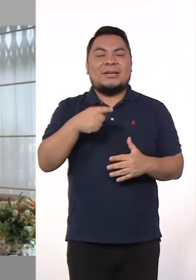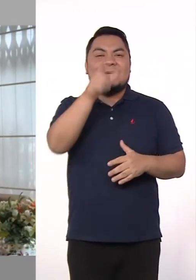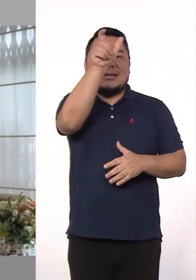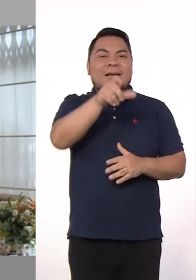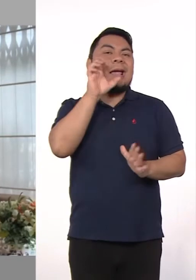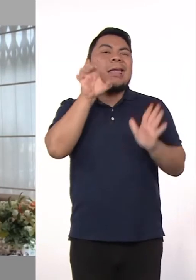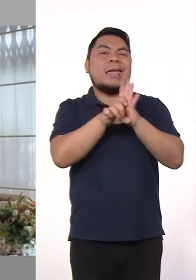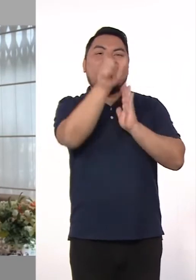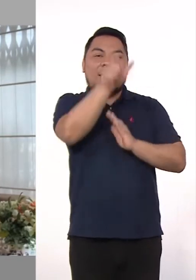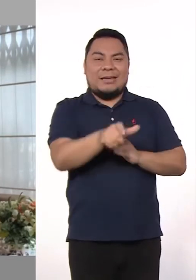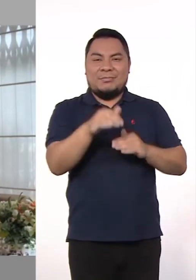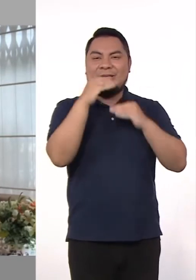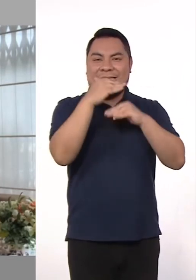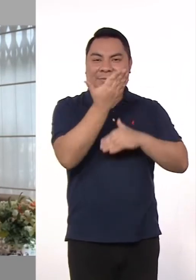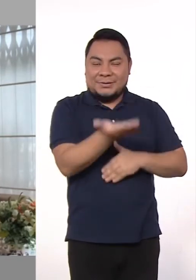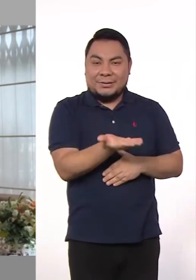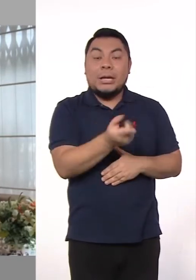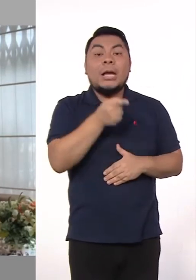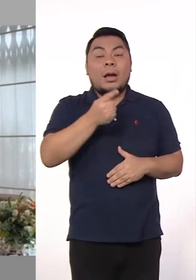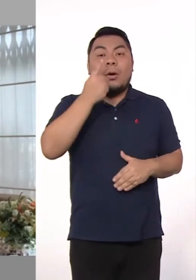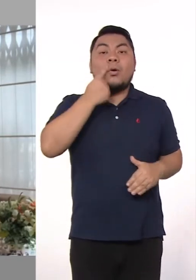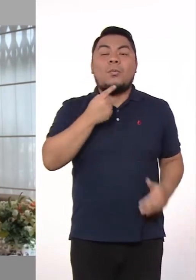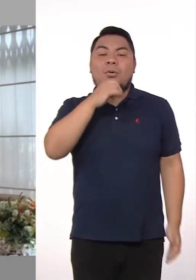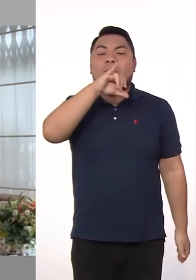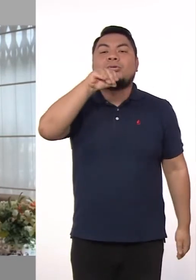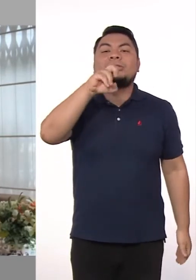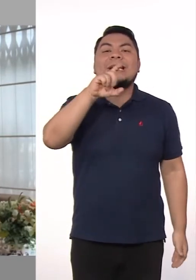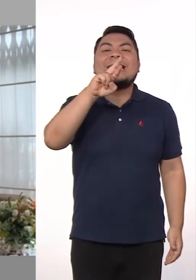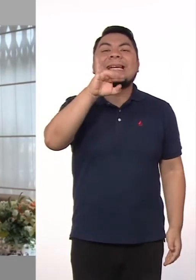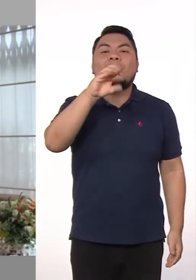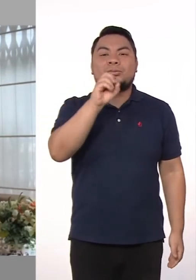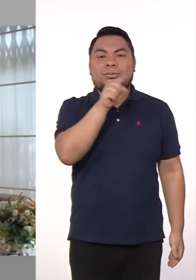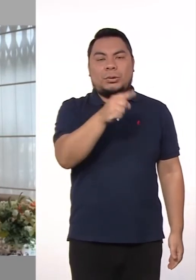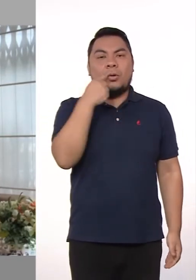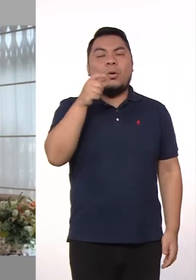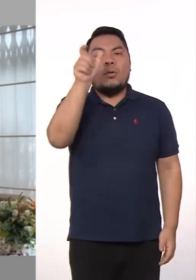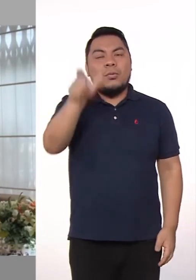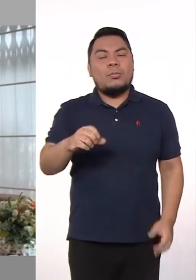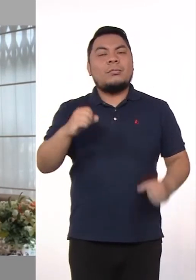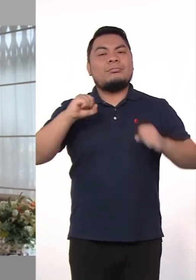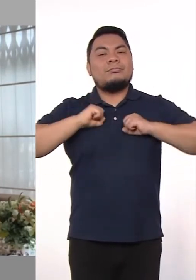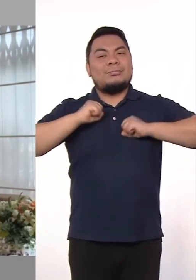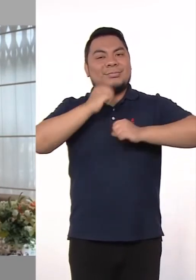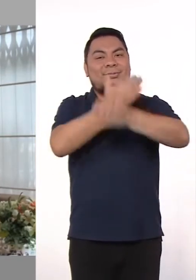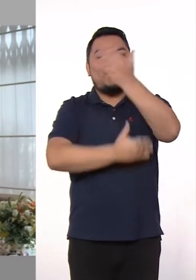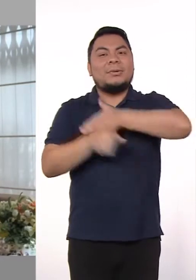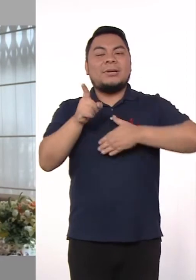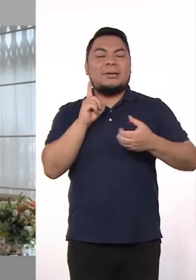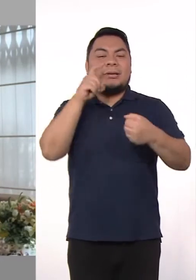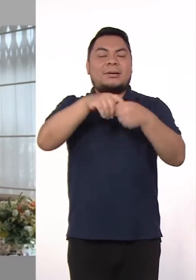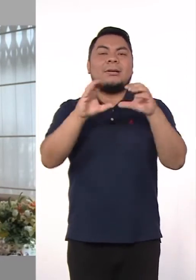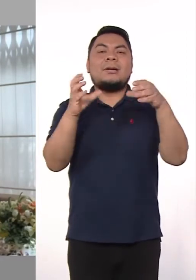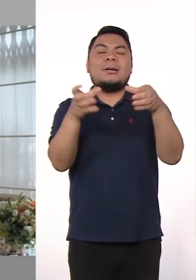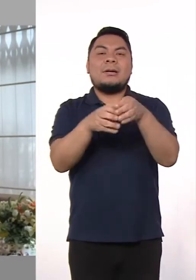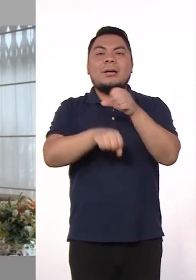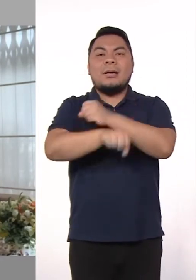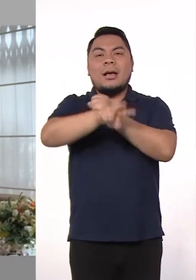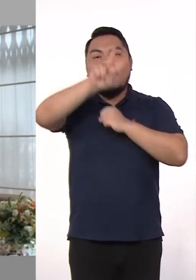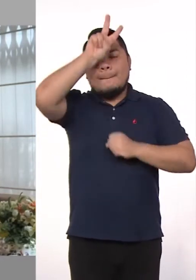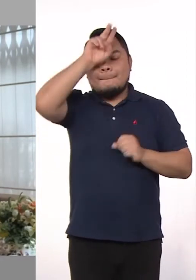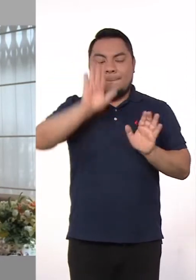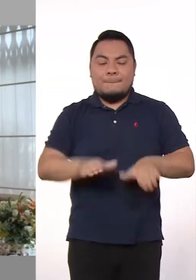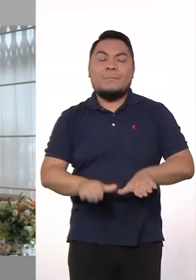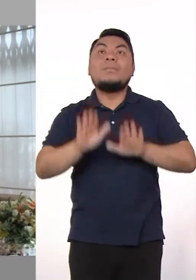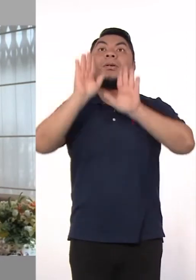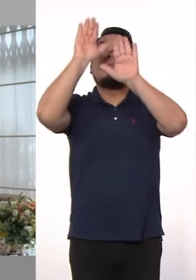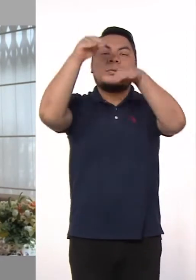Límites y vamos a conocer a Jesús Ríos. Él es un paradeportista que pertenece a la selección peruana de